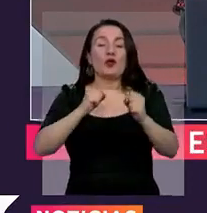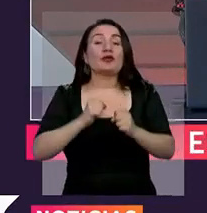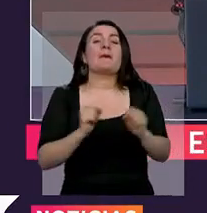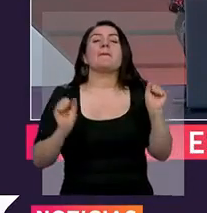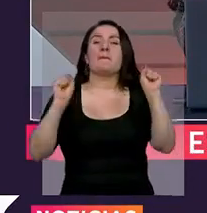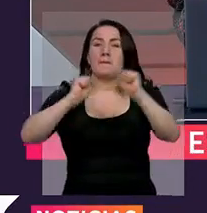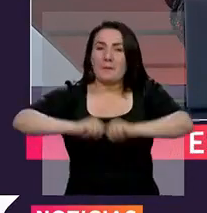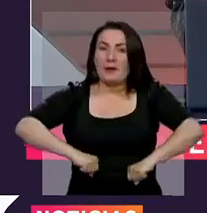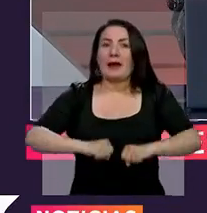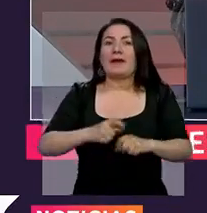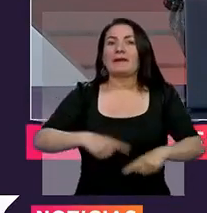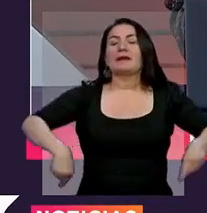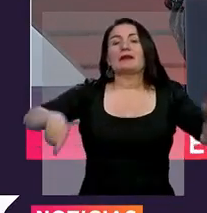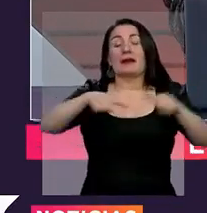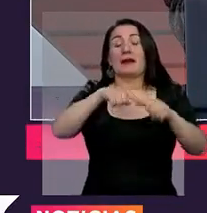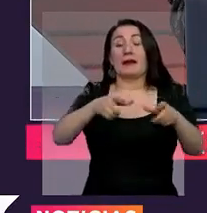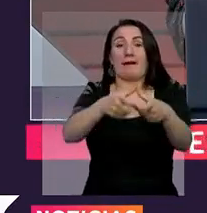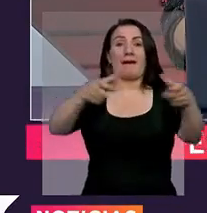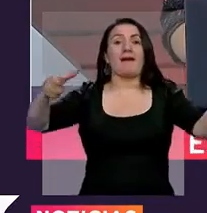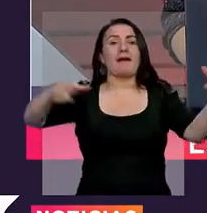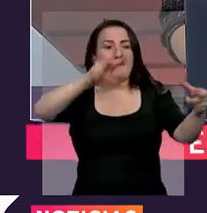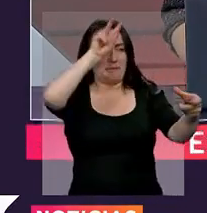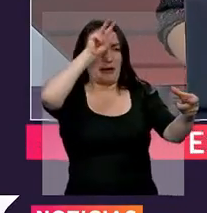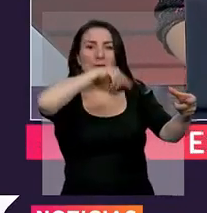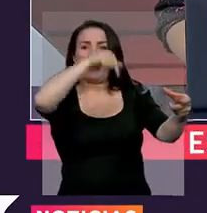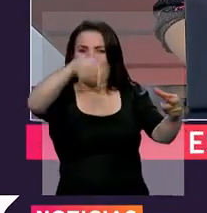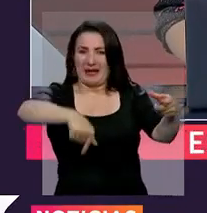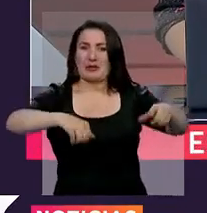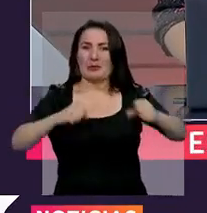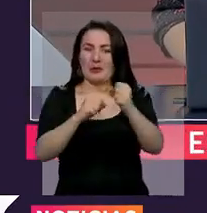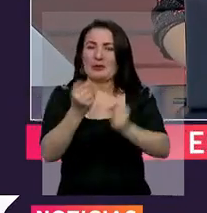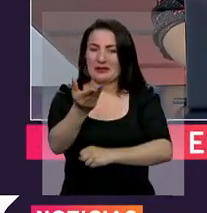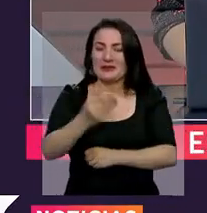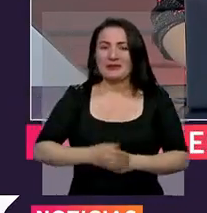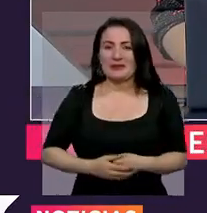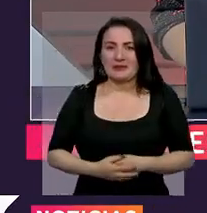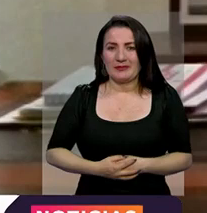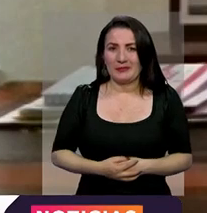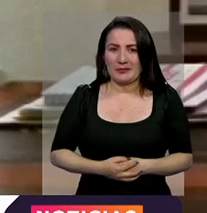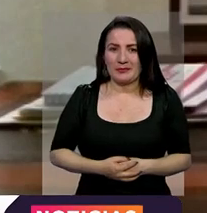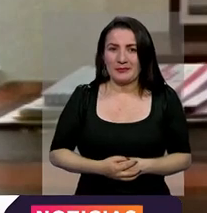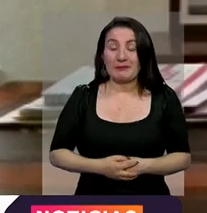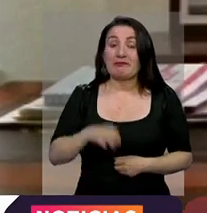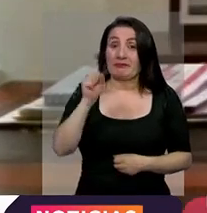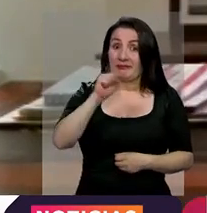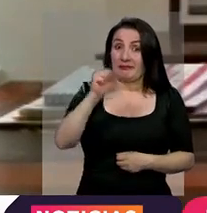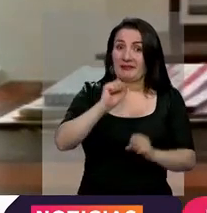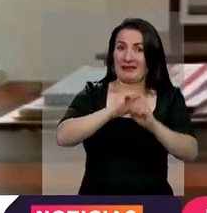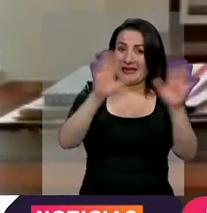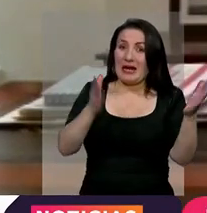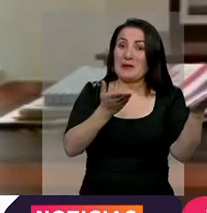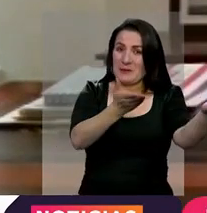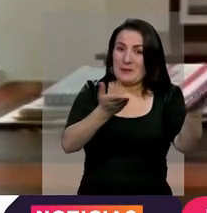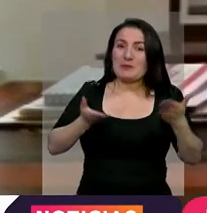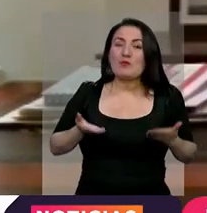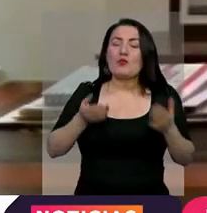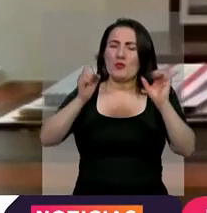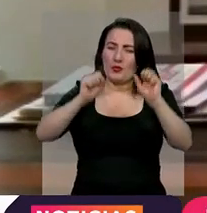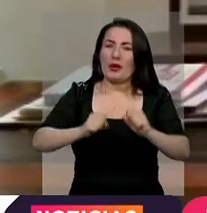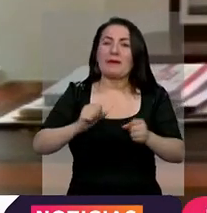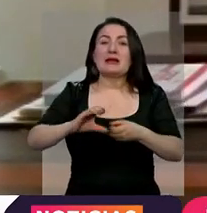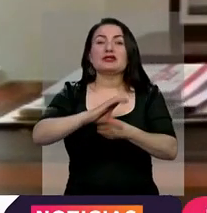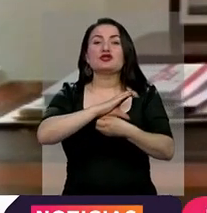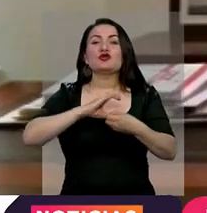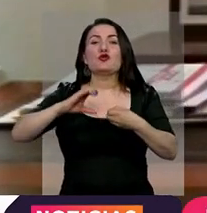por supuesto, a esta gran colonia peruana que habita la capital del país. Si no, nos encantaría que la